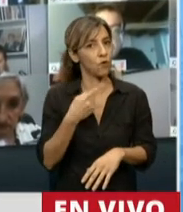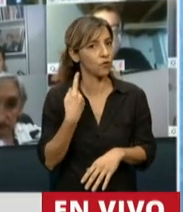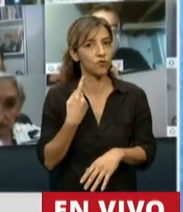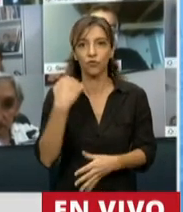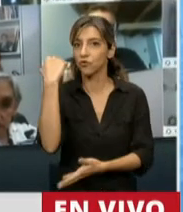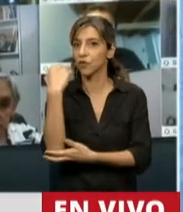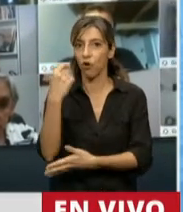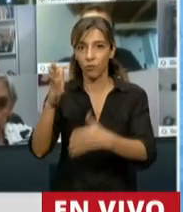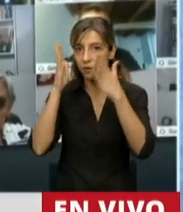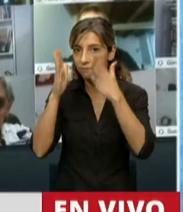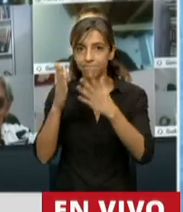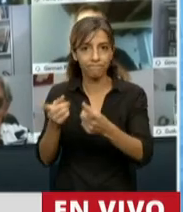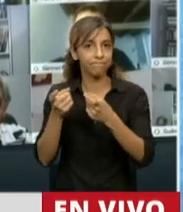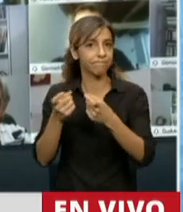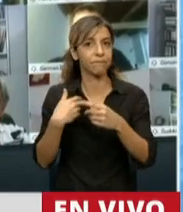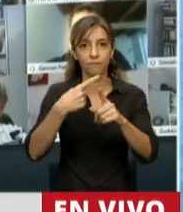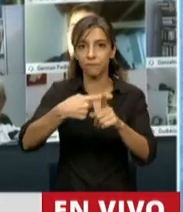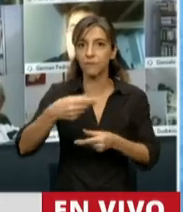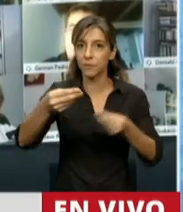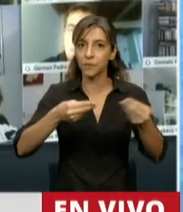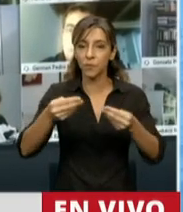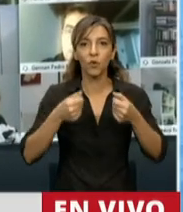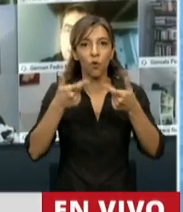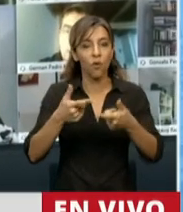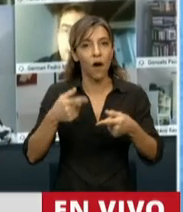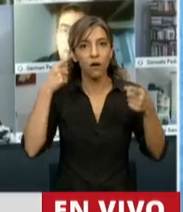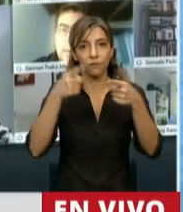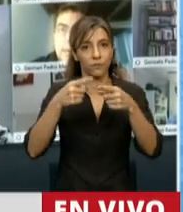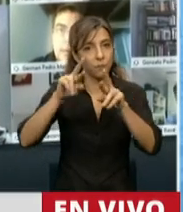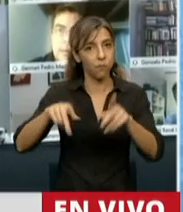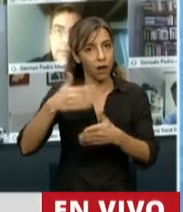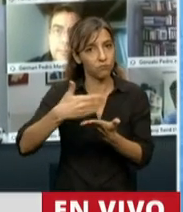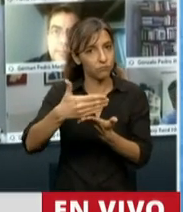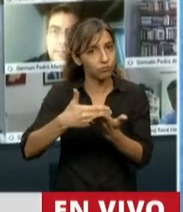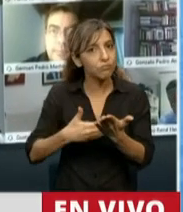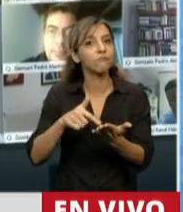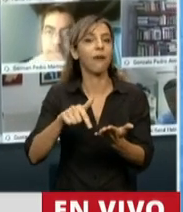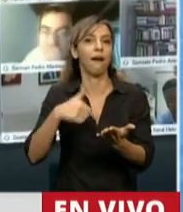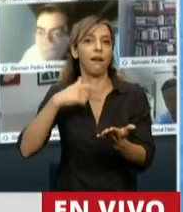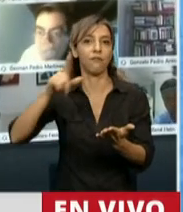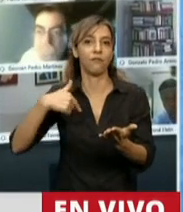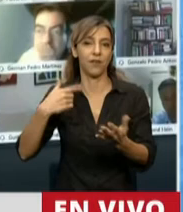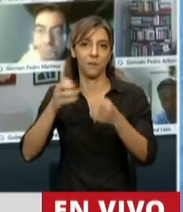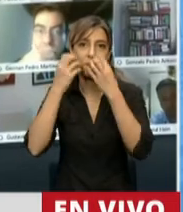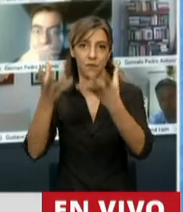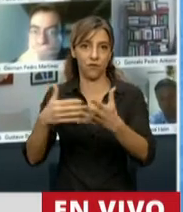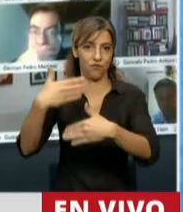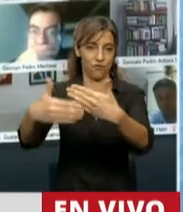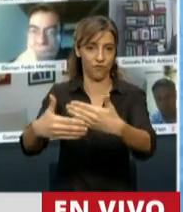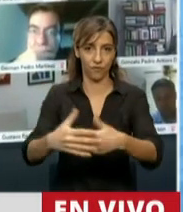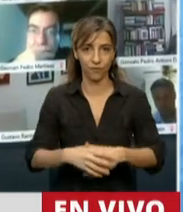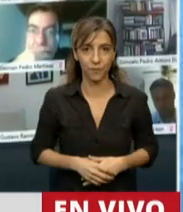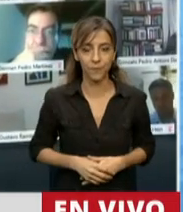a lo que debe hacerse para lograr el bien común. Si realmente creemos que tanto el Estado como la actividad privada